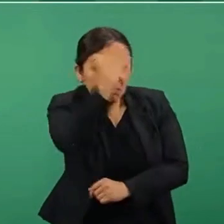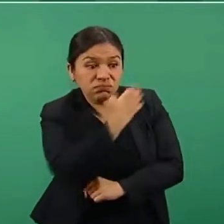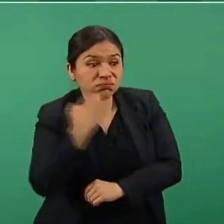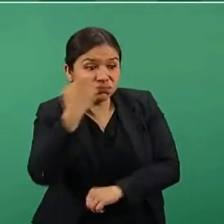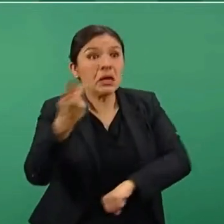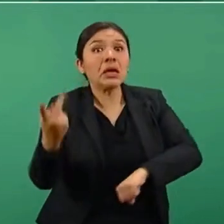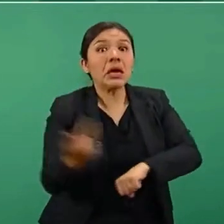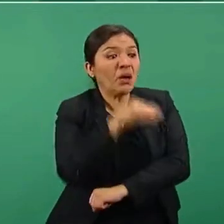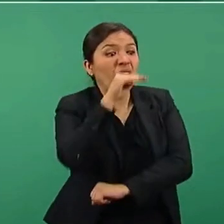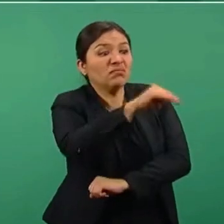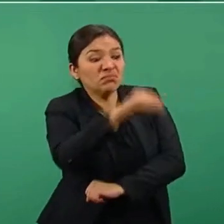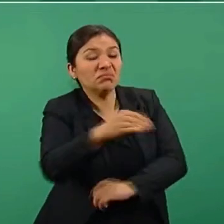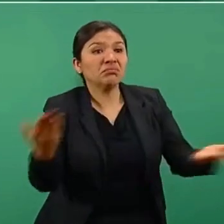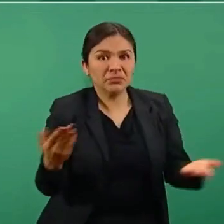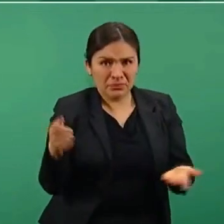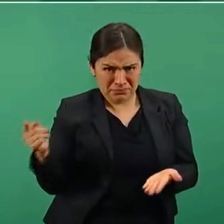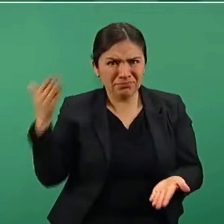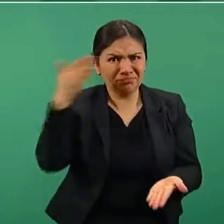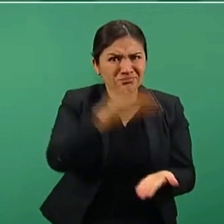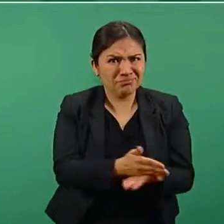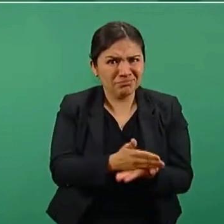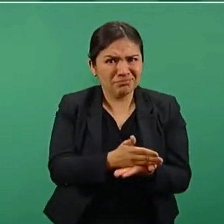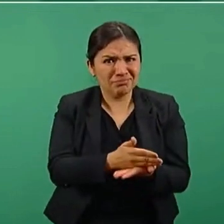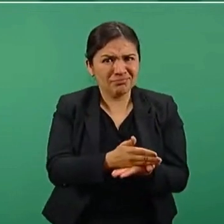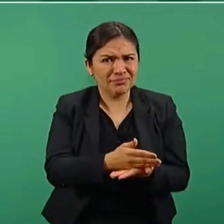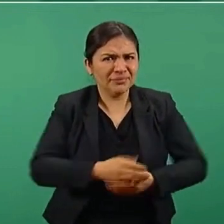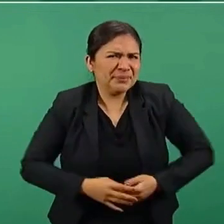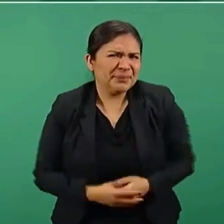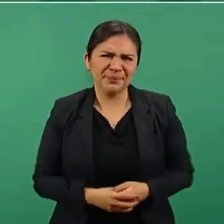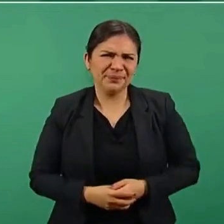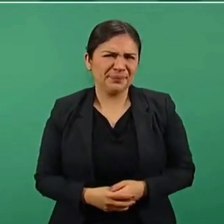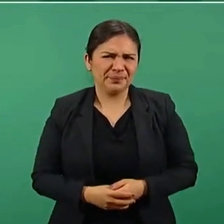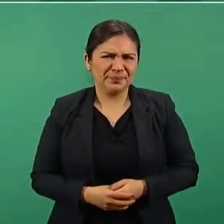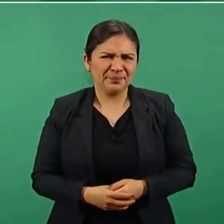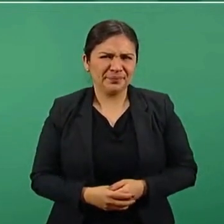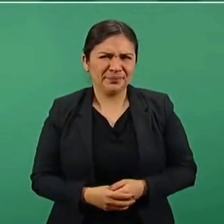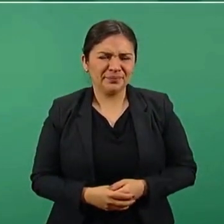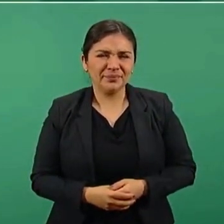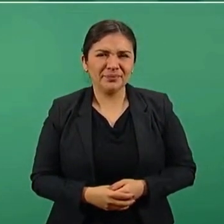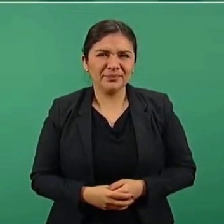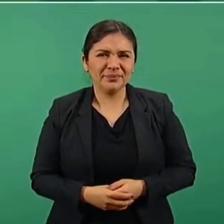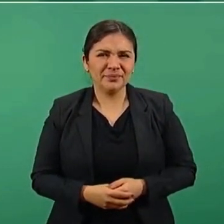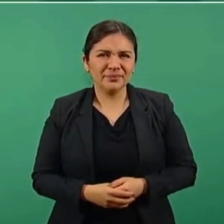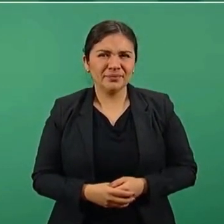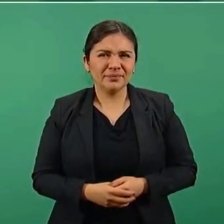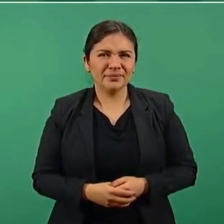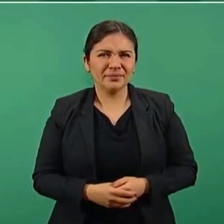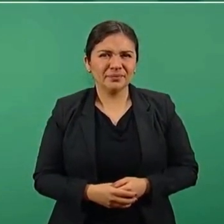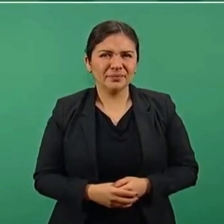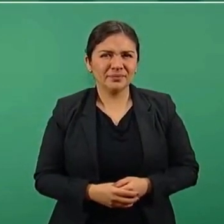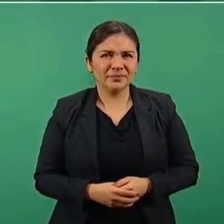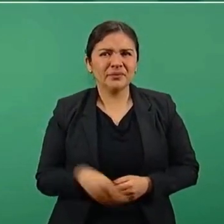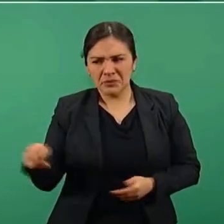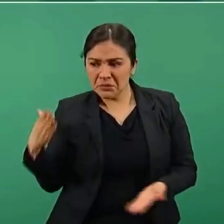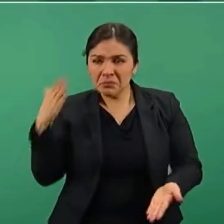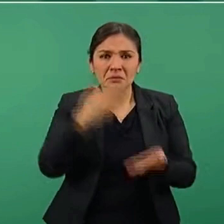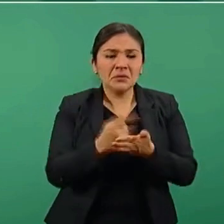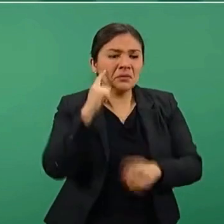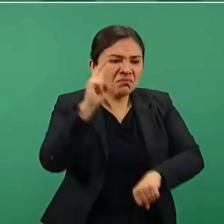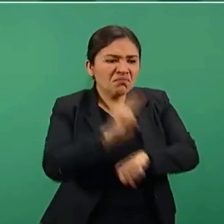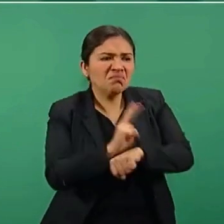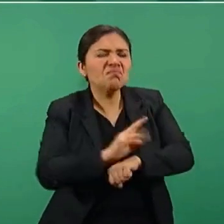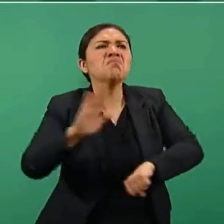por qué se permitió esto.